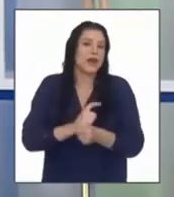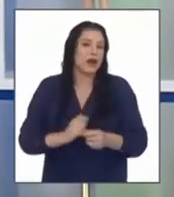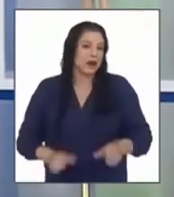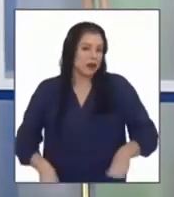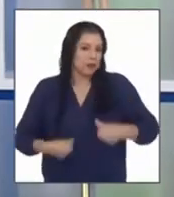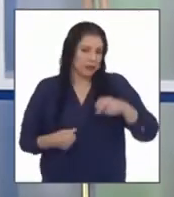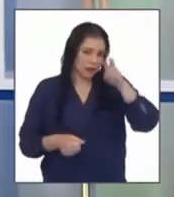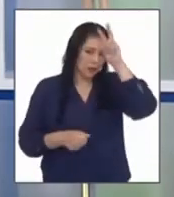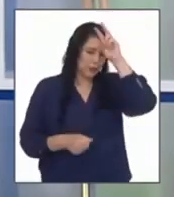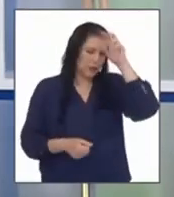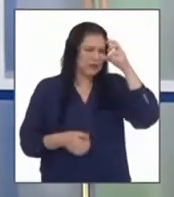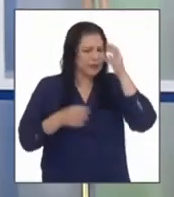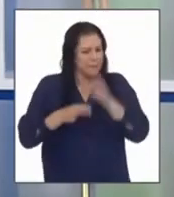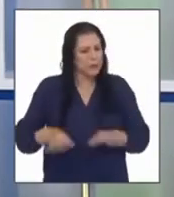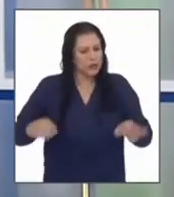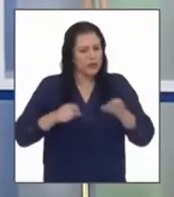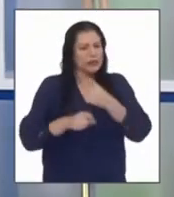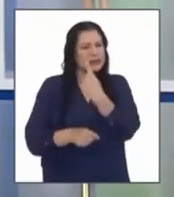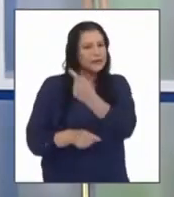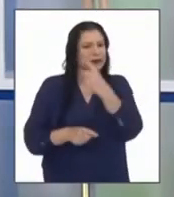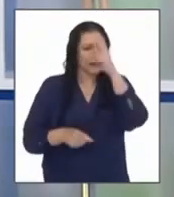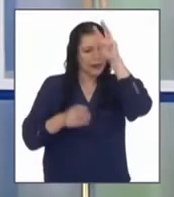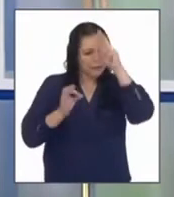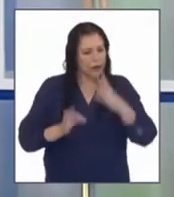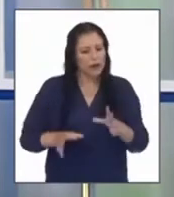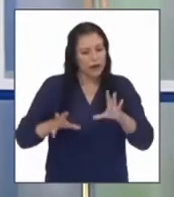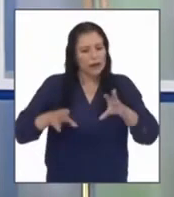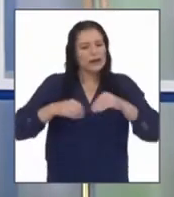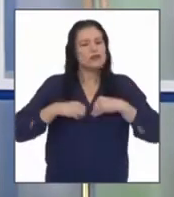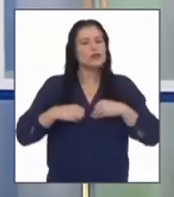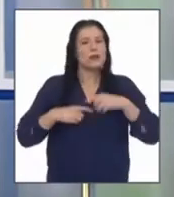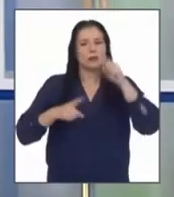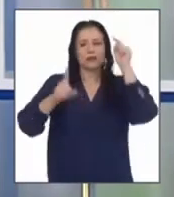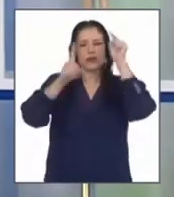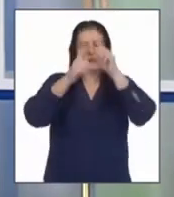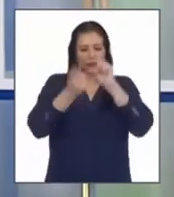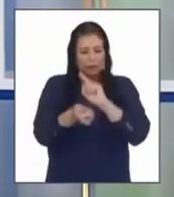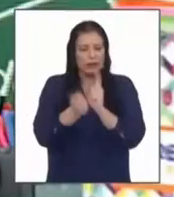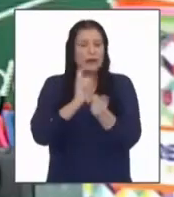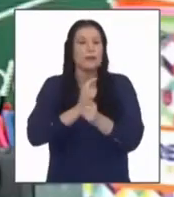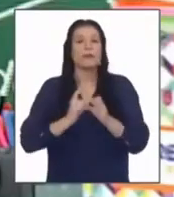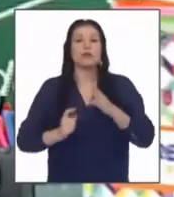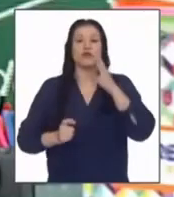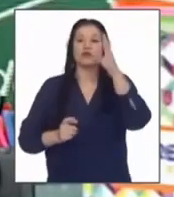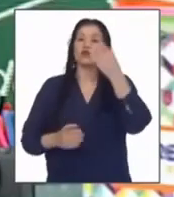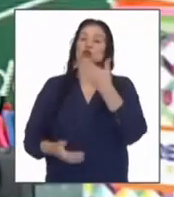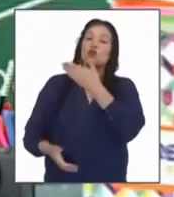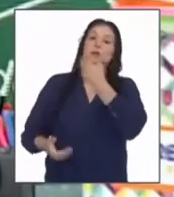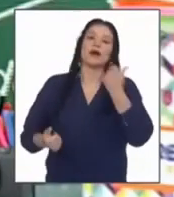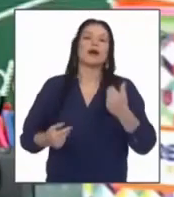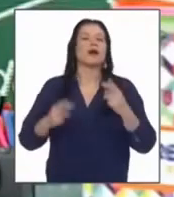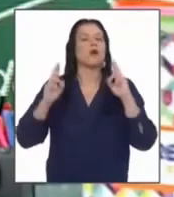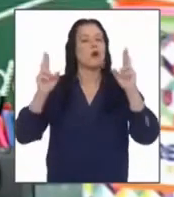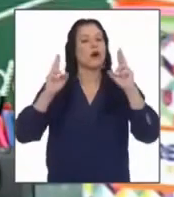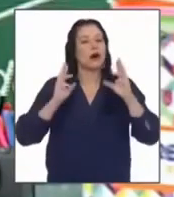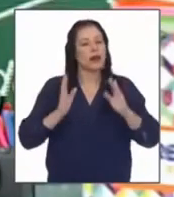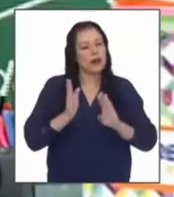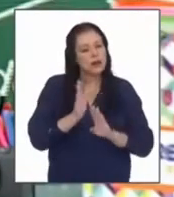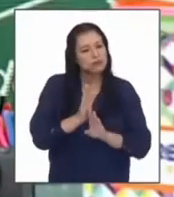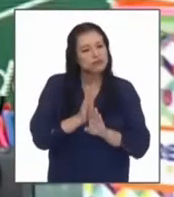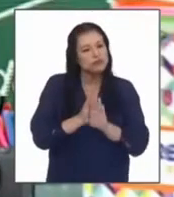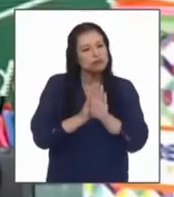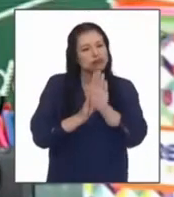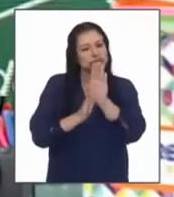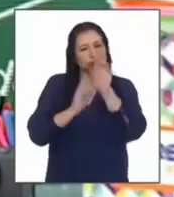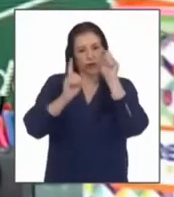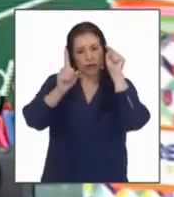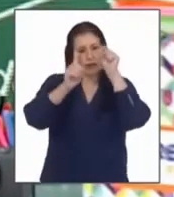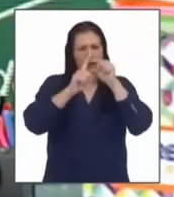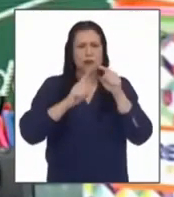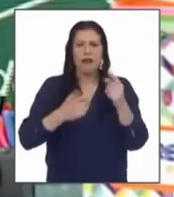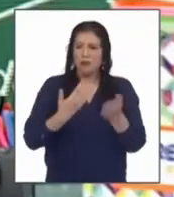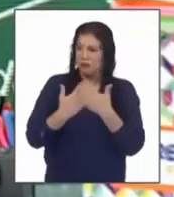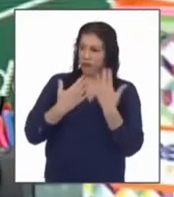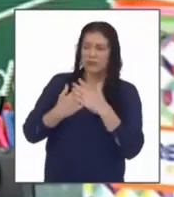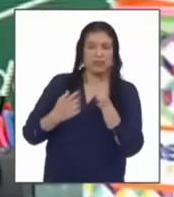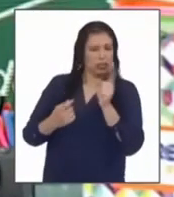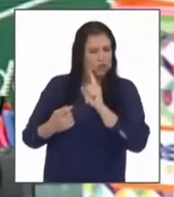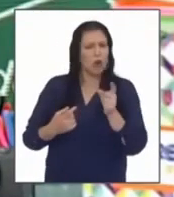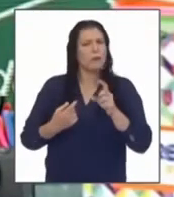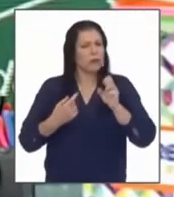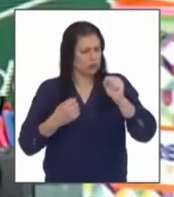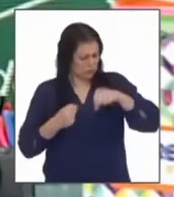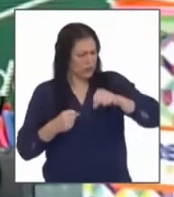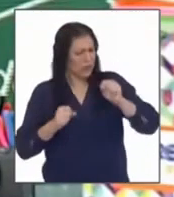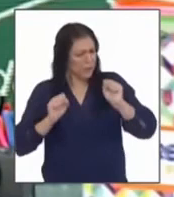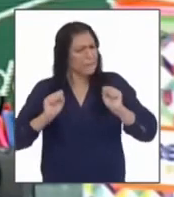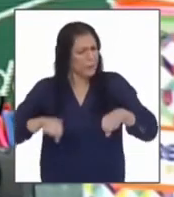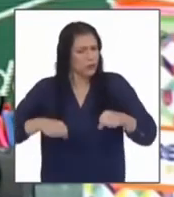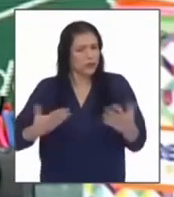importante que como ciudadanos asumamos el reto de cambiar por un mañana mejor espero que avancemos en esa dirección no será sencillo pero tampoco